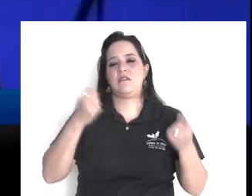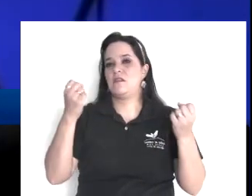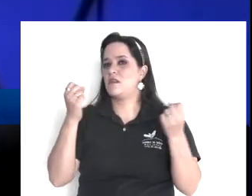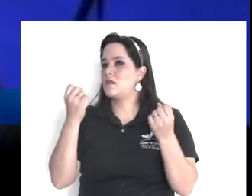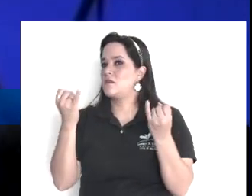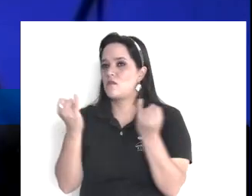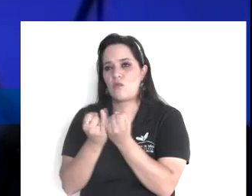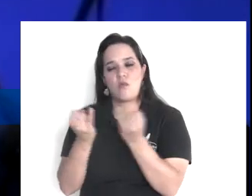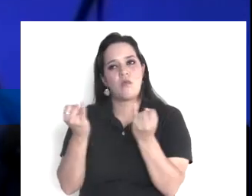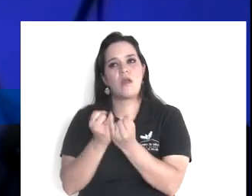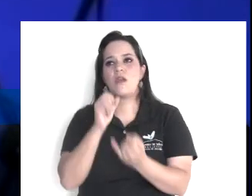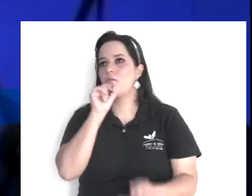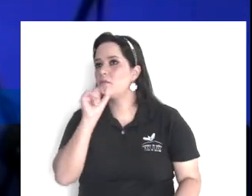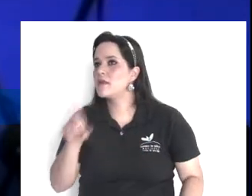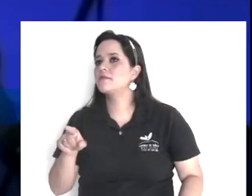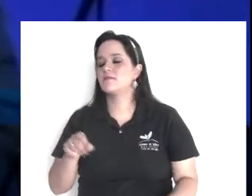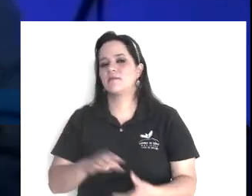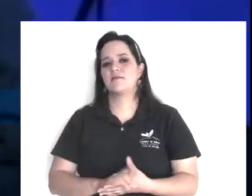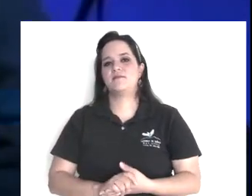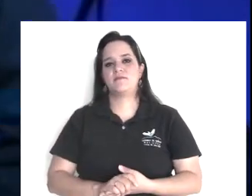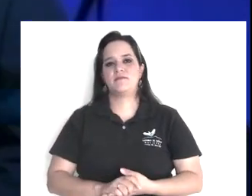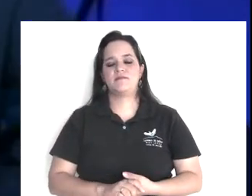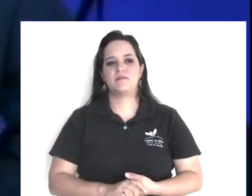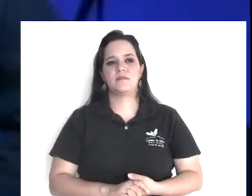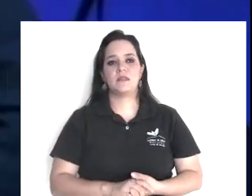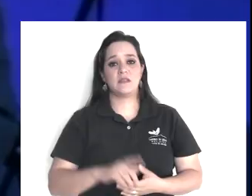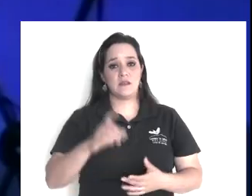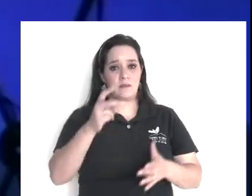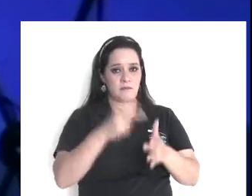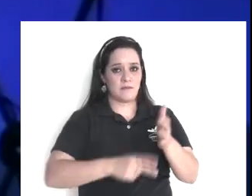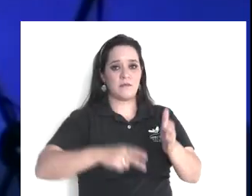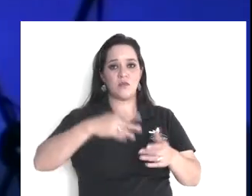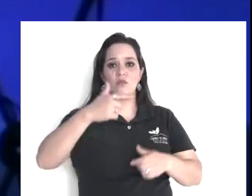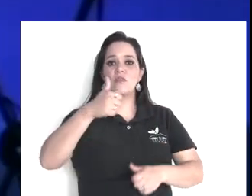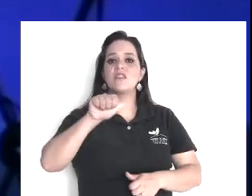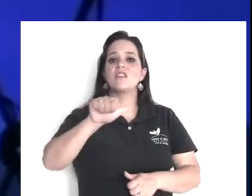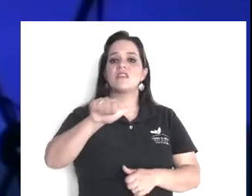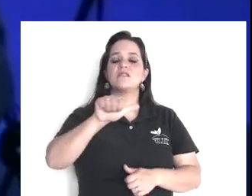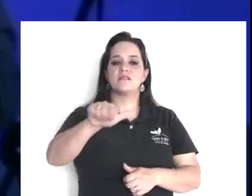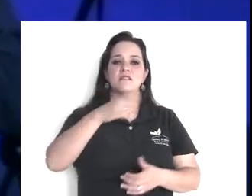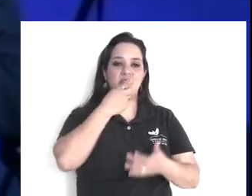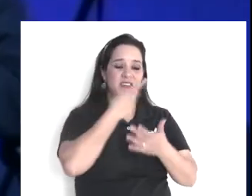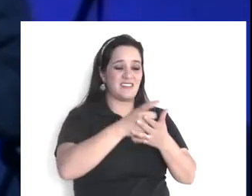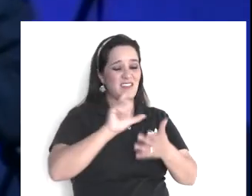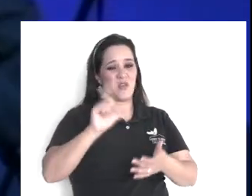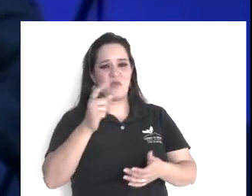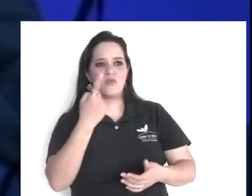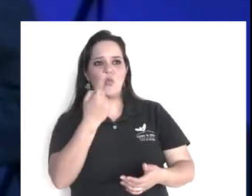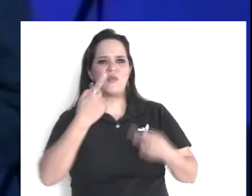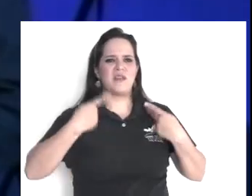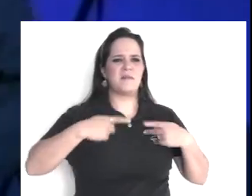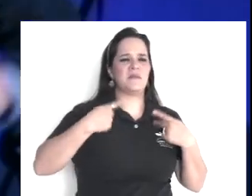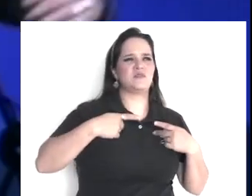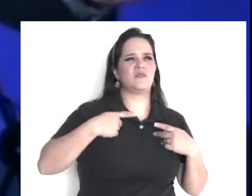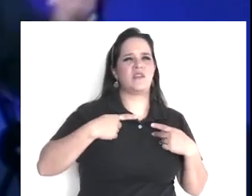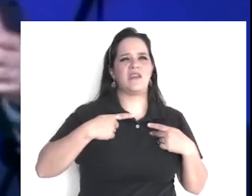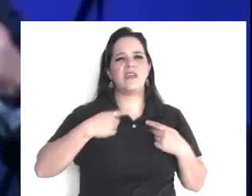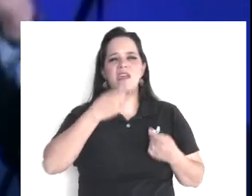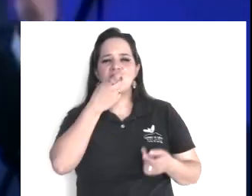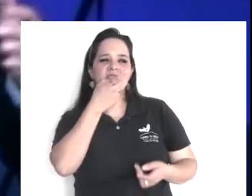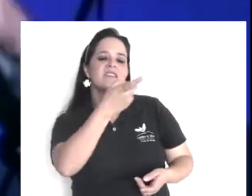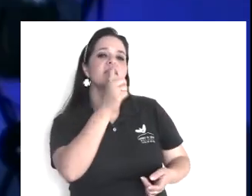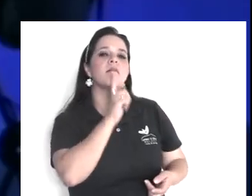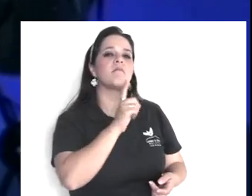seguimos leyendo, en el versículo 16, cuando se levantare, testigo falso, contra alguno, para